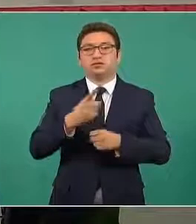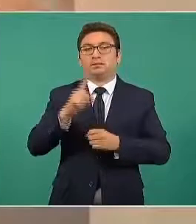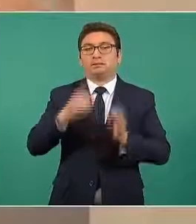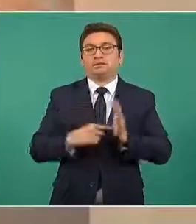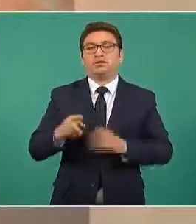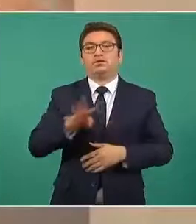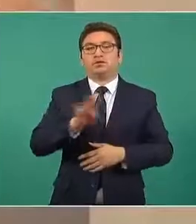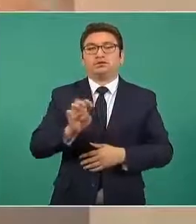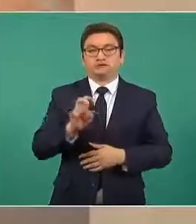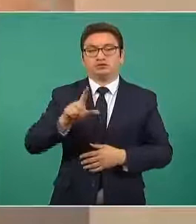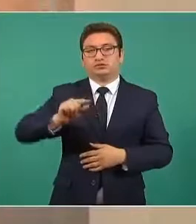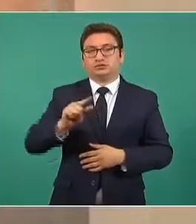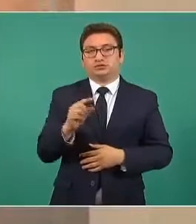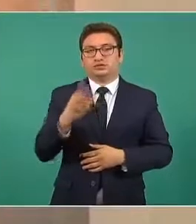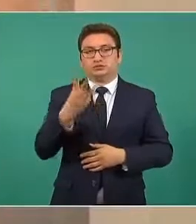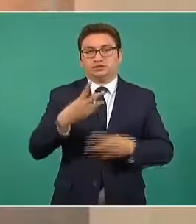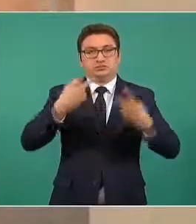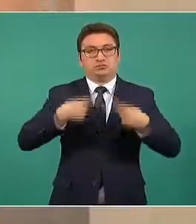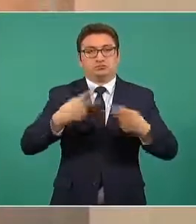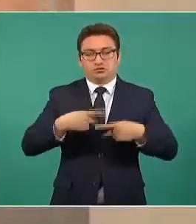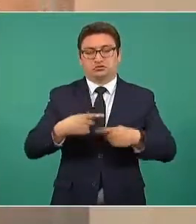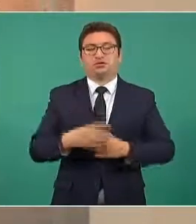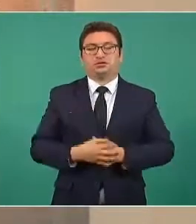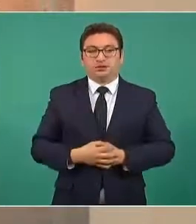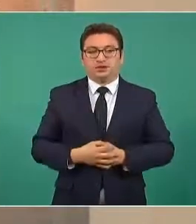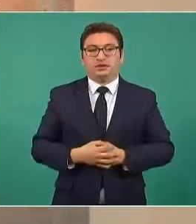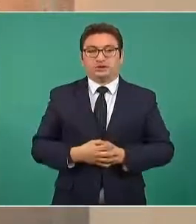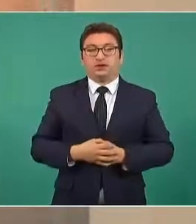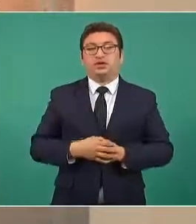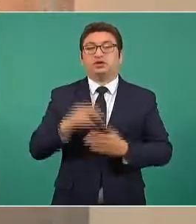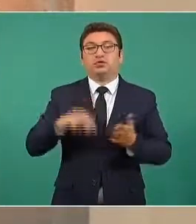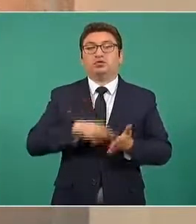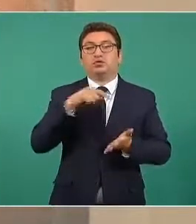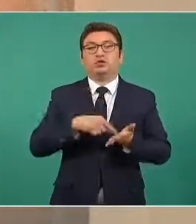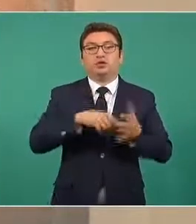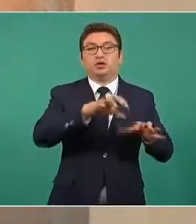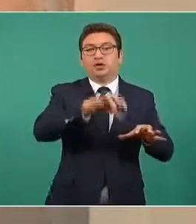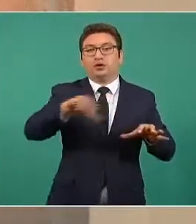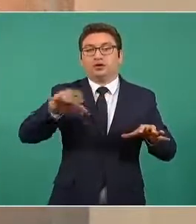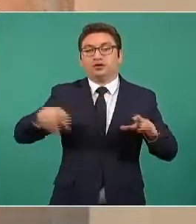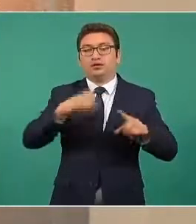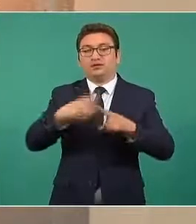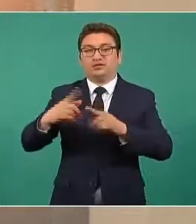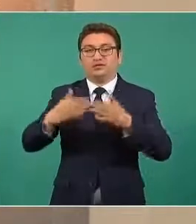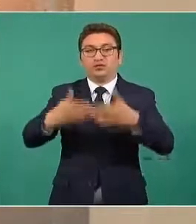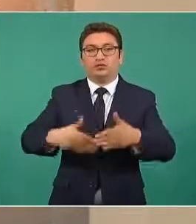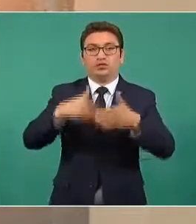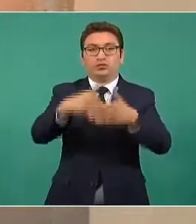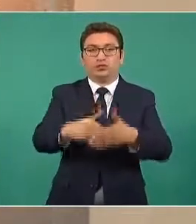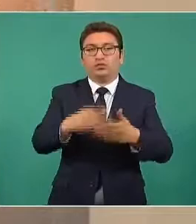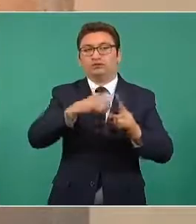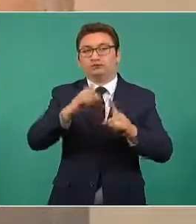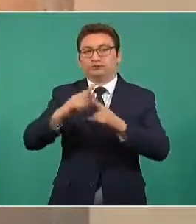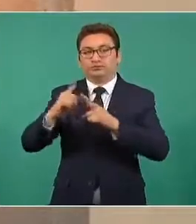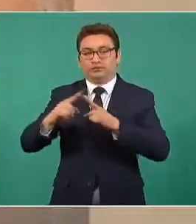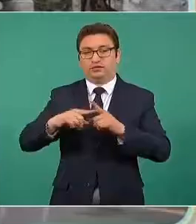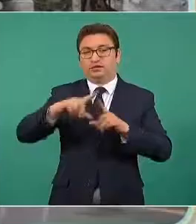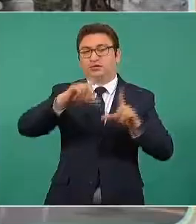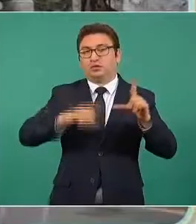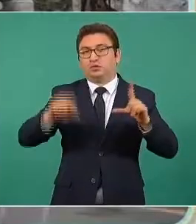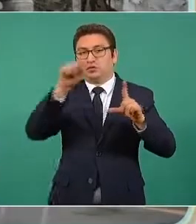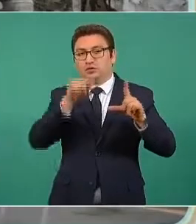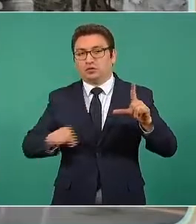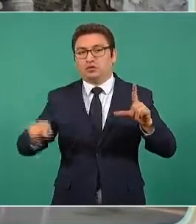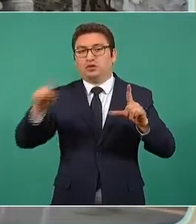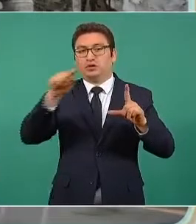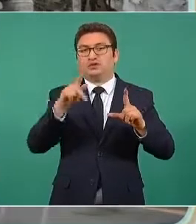.473 elementos en las unidades de operaciones portuarias en los diferentes puertos del Pacífico y